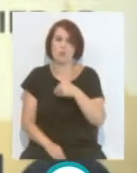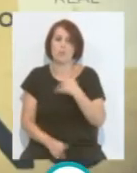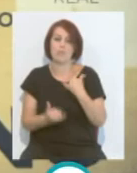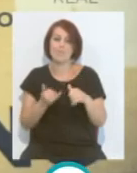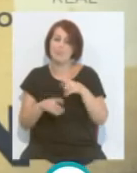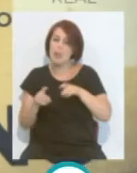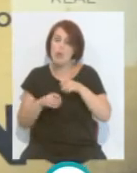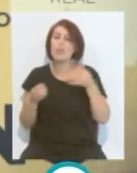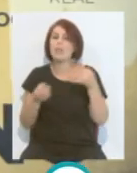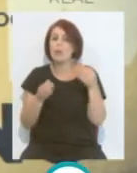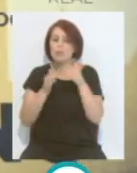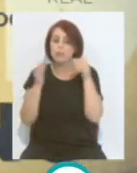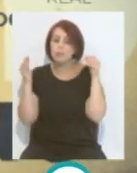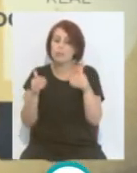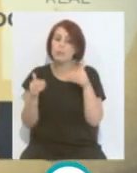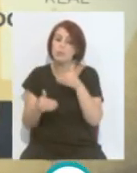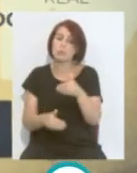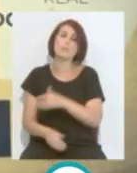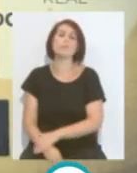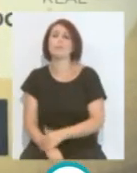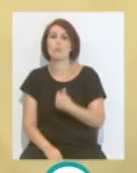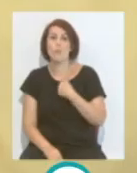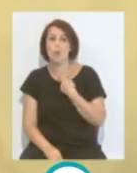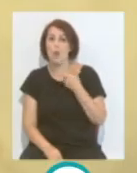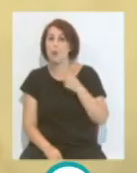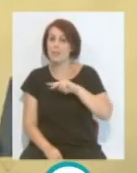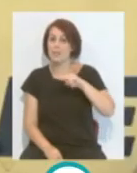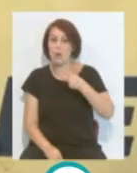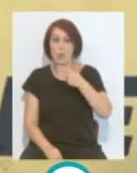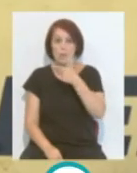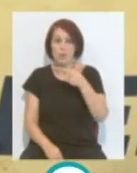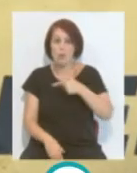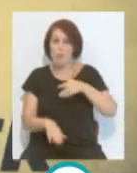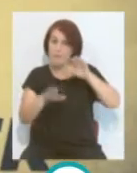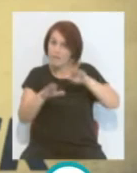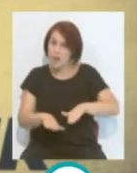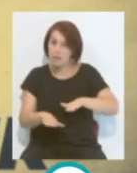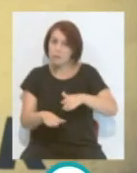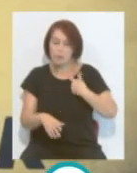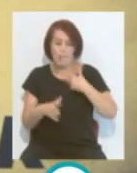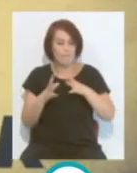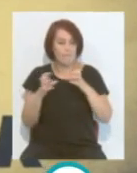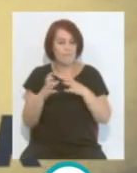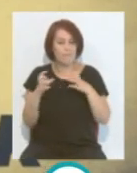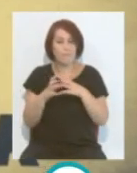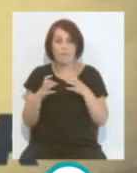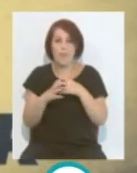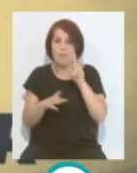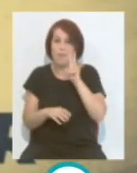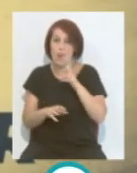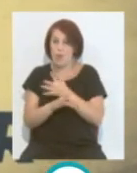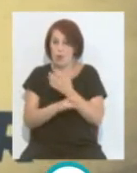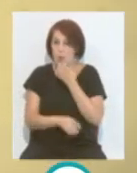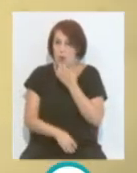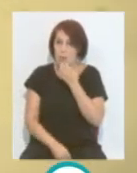selección tiene que pensar en ello, Yo como gran fan de la segunda división de la Liga en Marbanque, tengo muchas ganas también de ver a jugadores